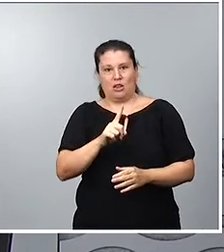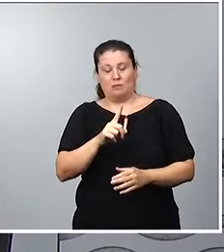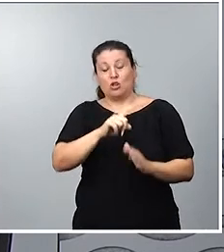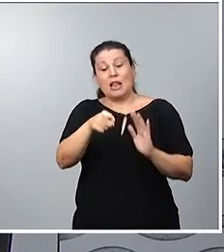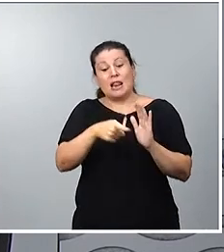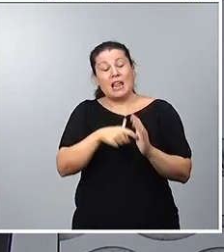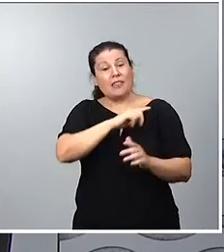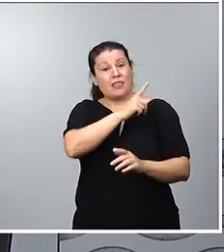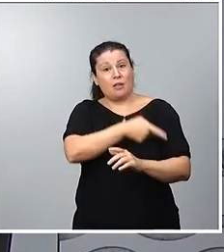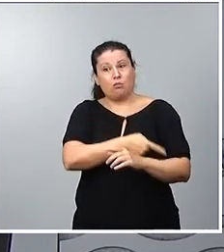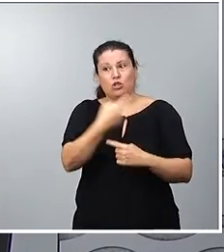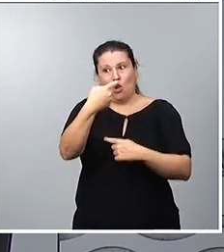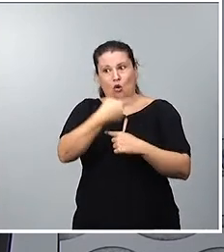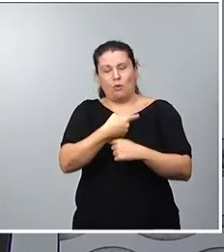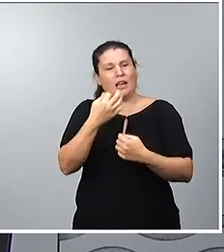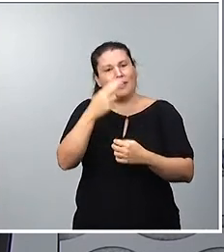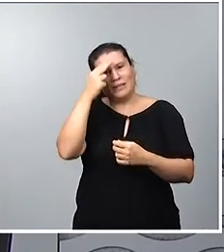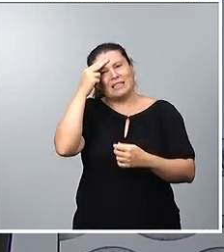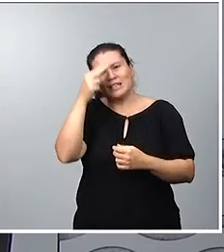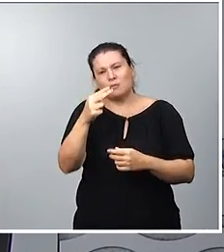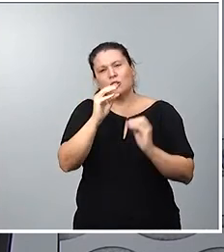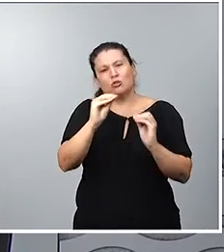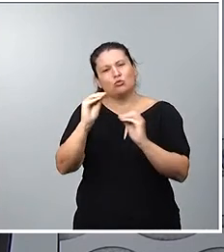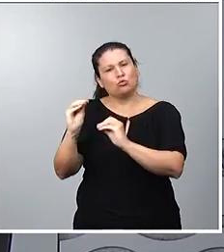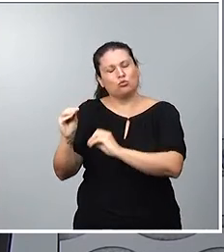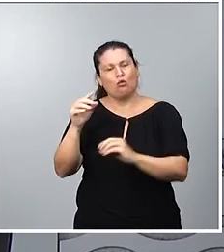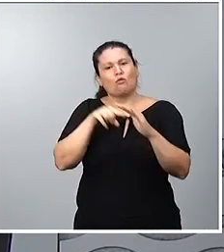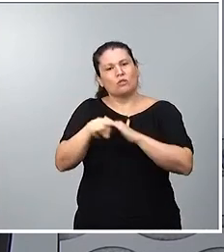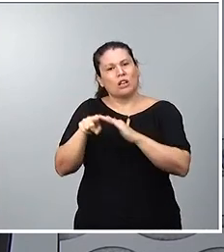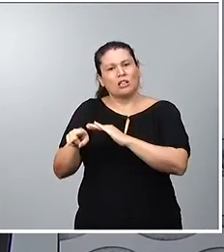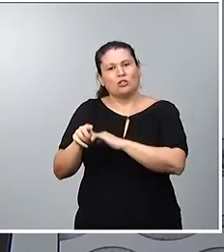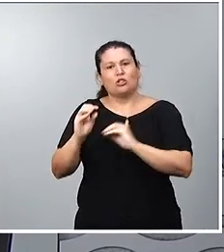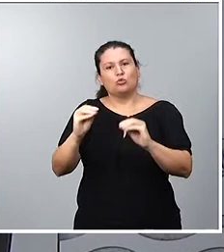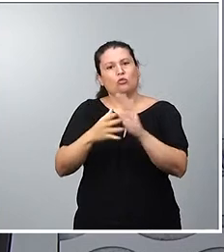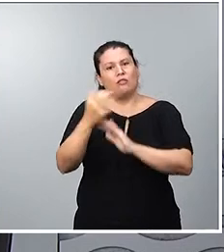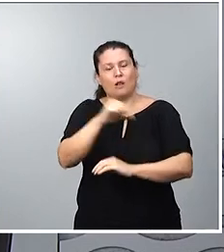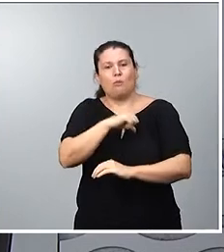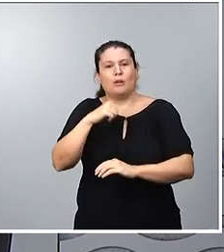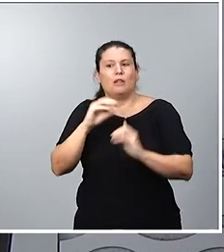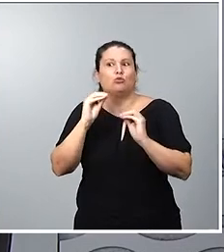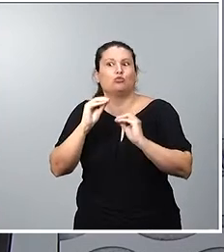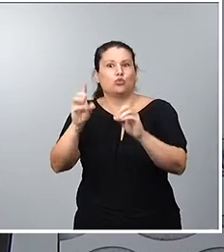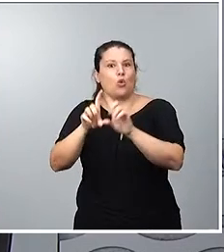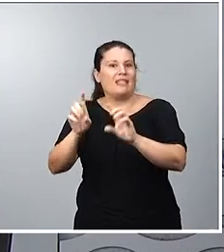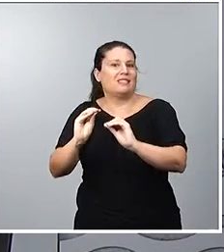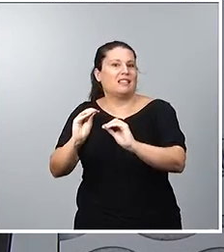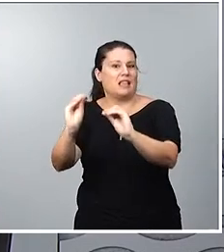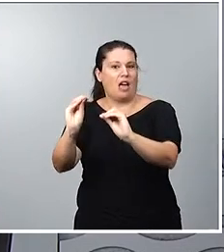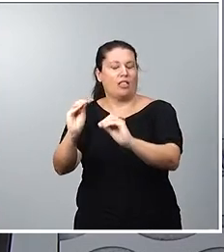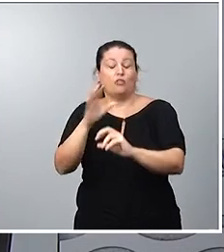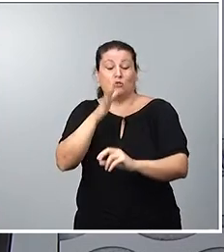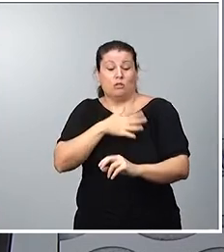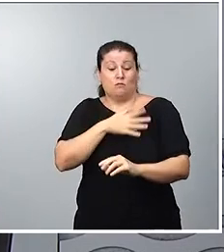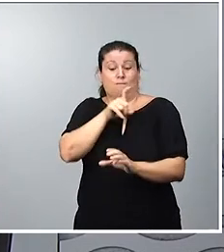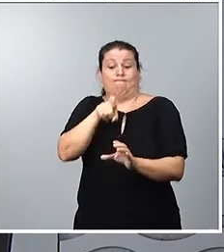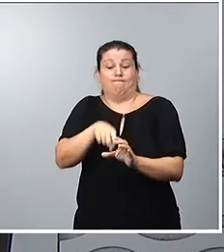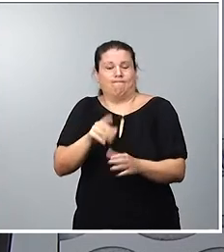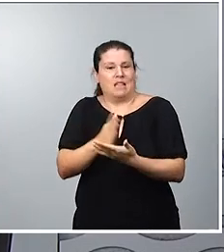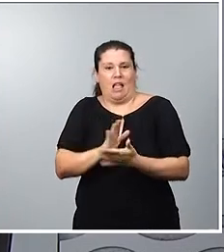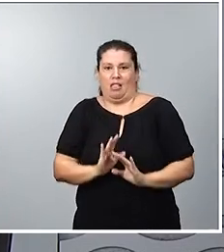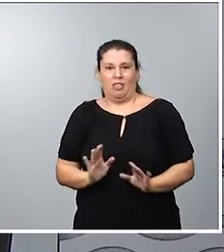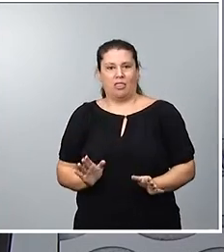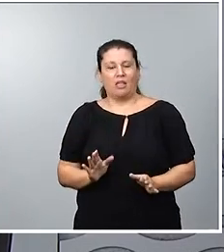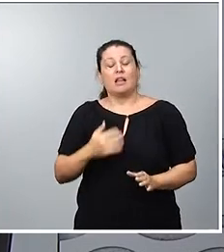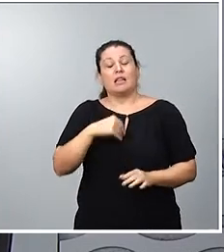hacemos gustosos, a respetar el funcionamiento interno de la Federación. Y precisamente por ello, el Gobierno esperó a presentar su